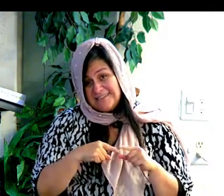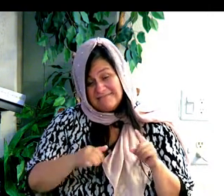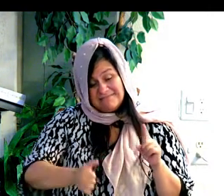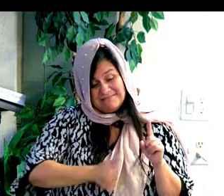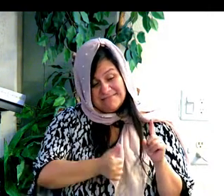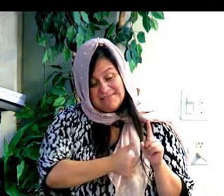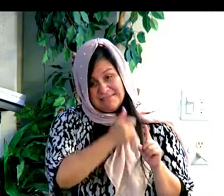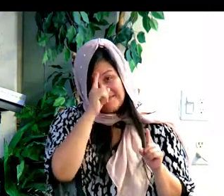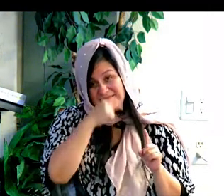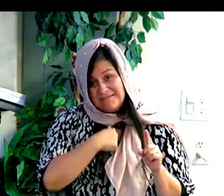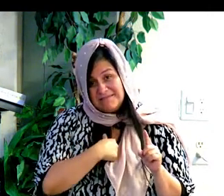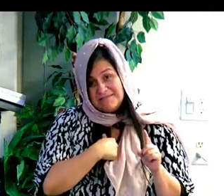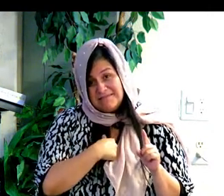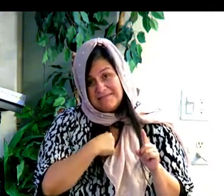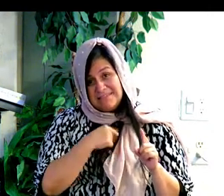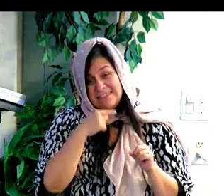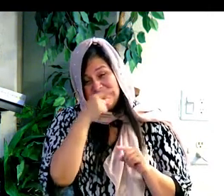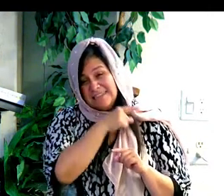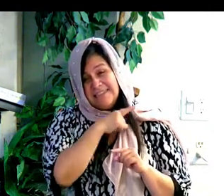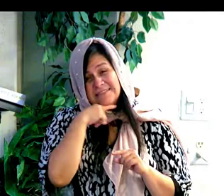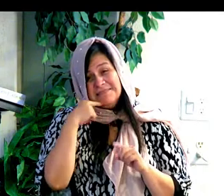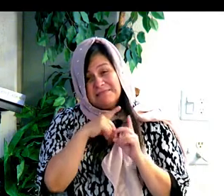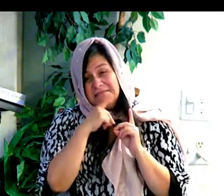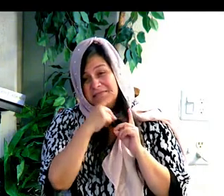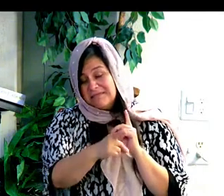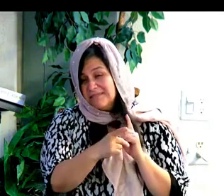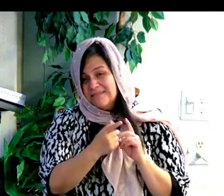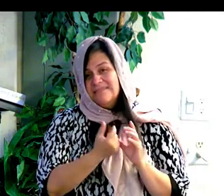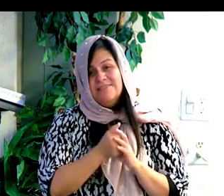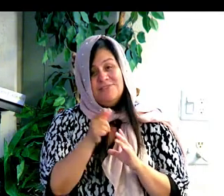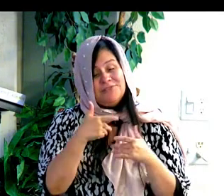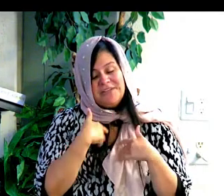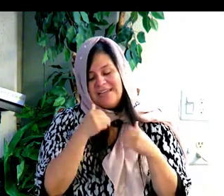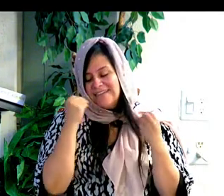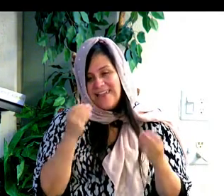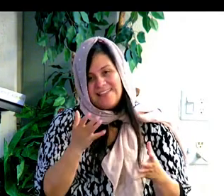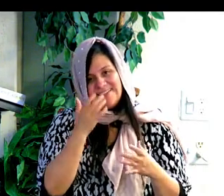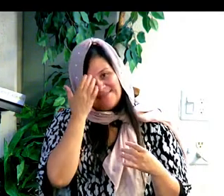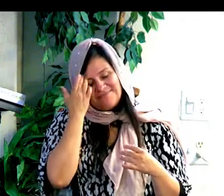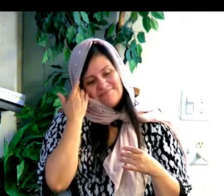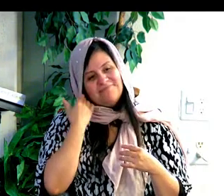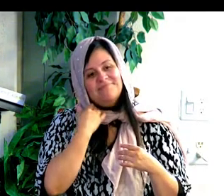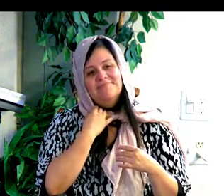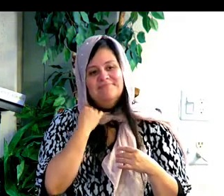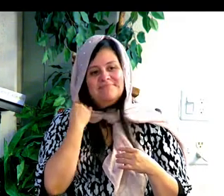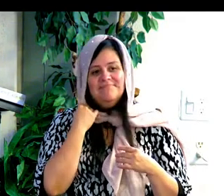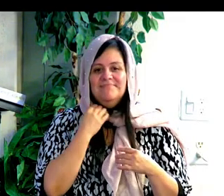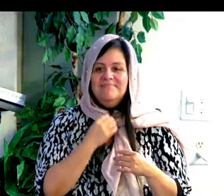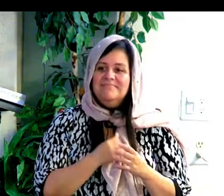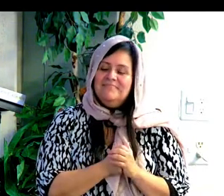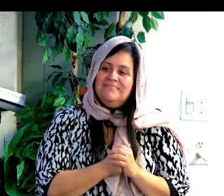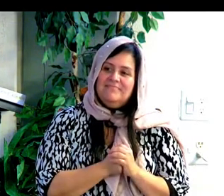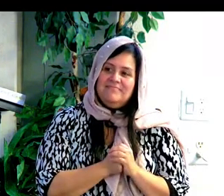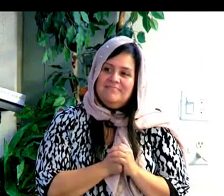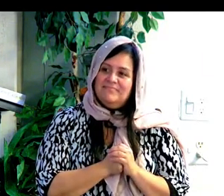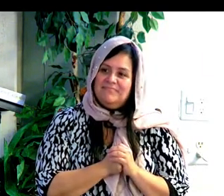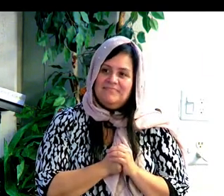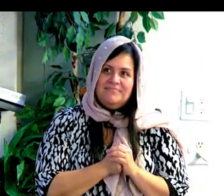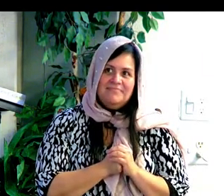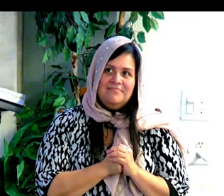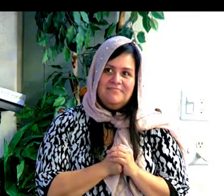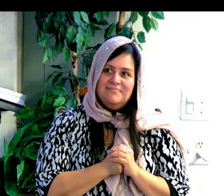Pero en Jeremías el Señor nos está diciendo, me acuerdo cuando ustedes me siguieron, me amaron en el desierto.